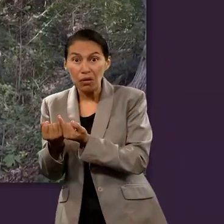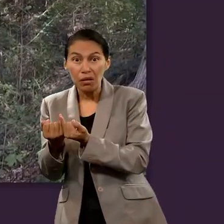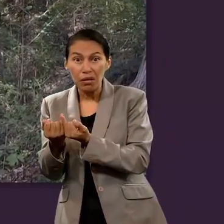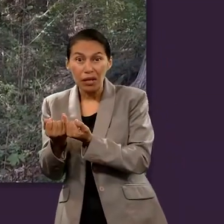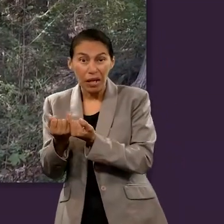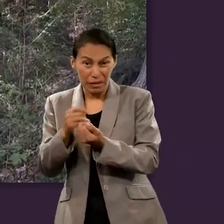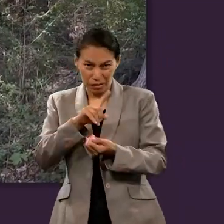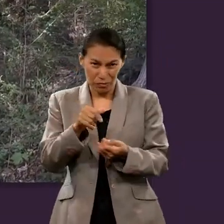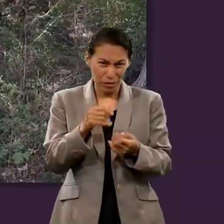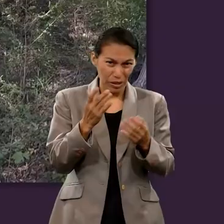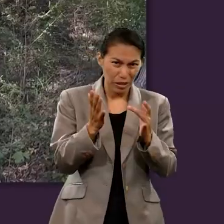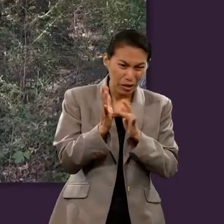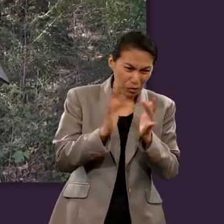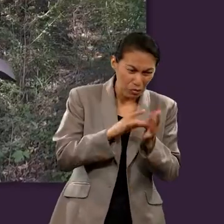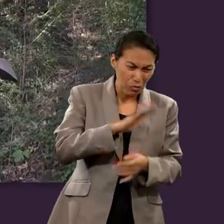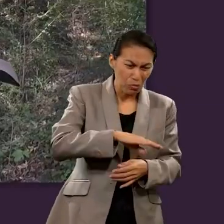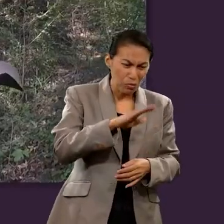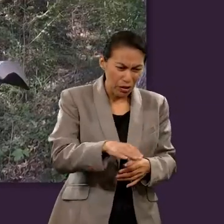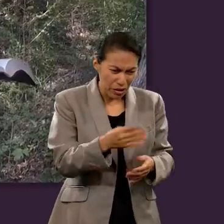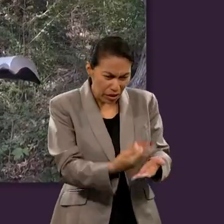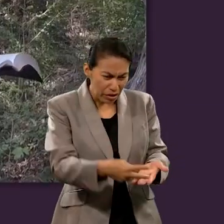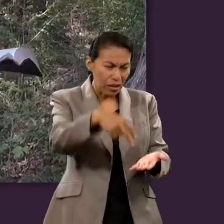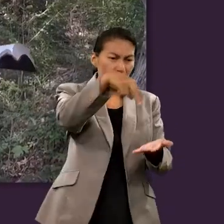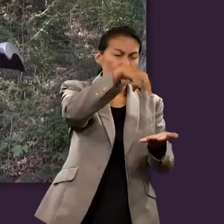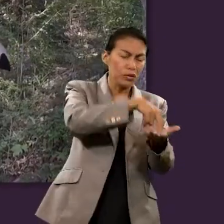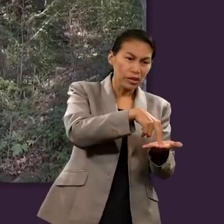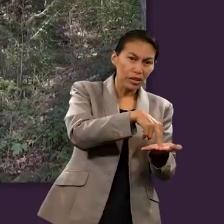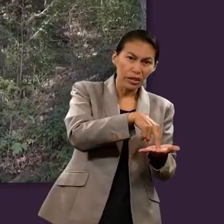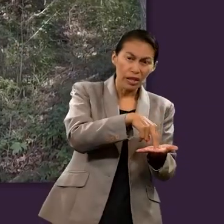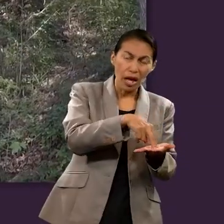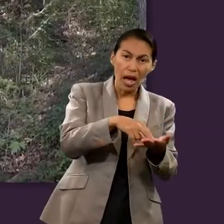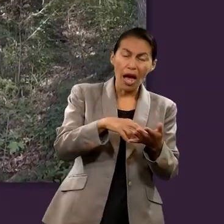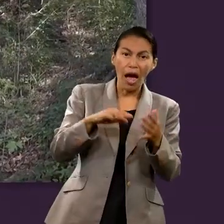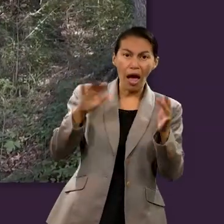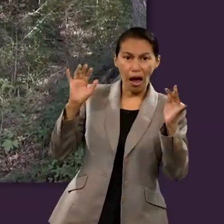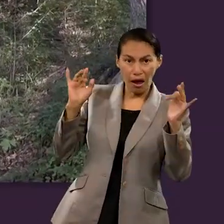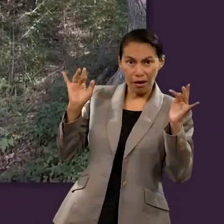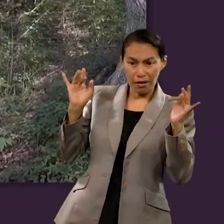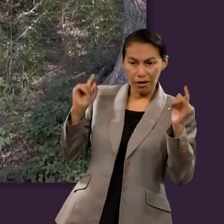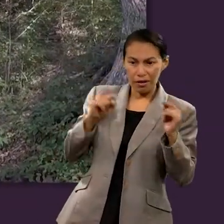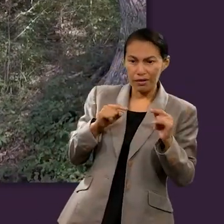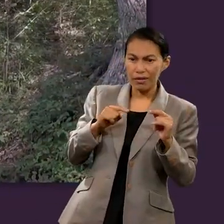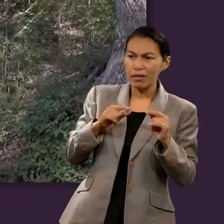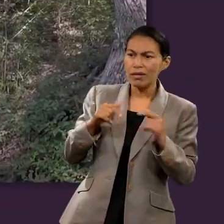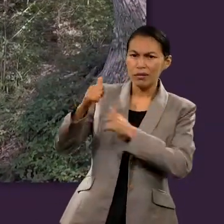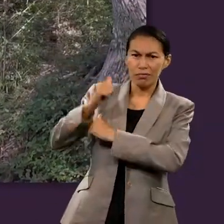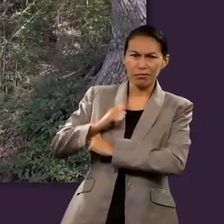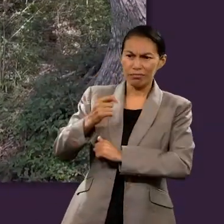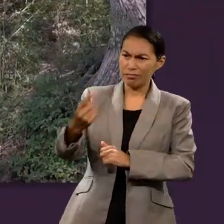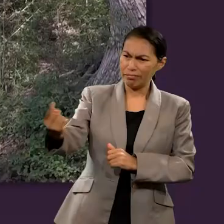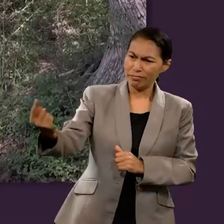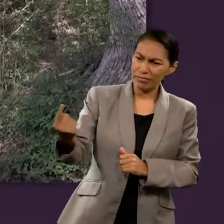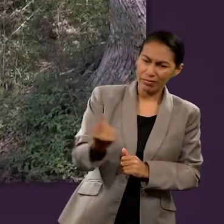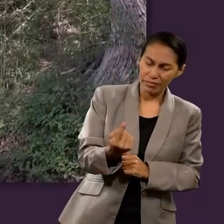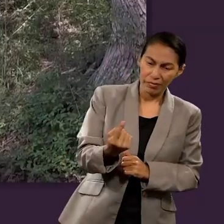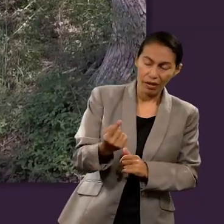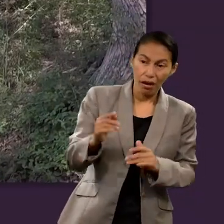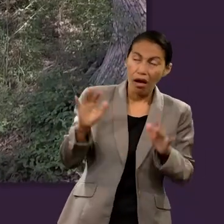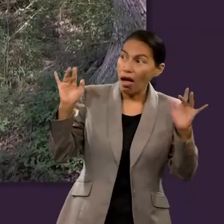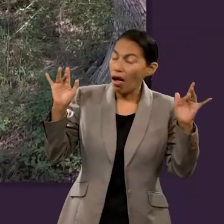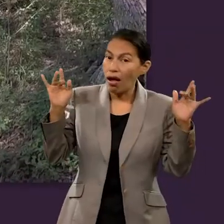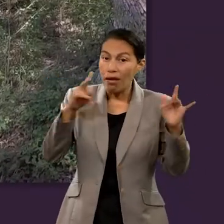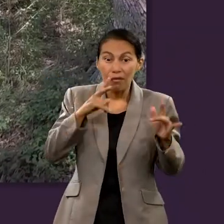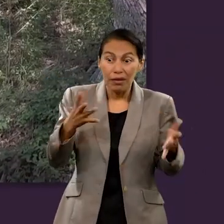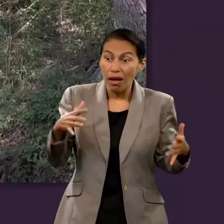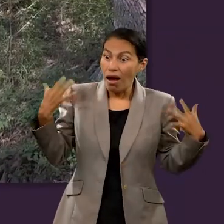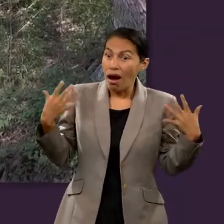paso resucita Jesús vienen los guardias aterrados resucitó vino un ángel y les cuentan a los